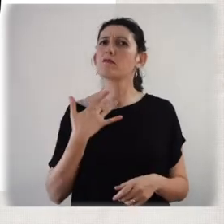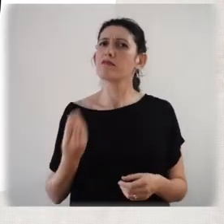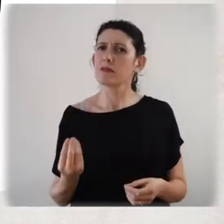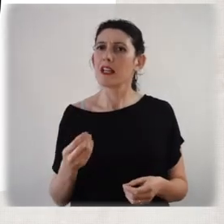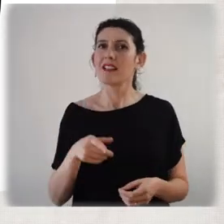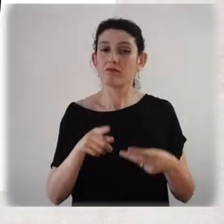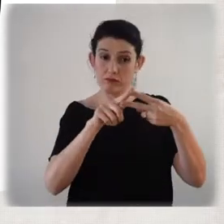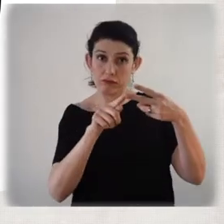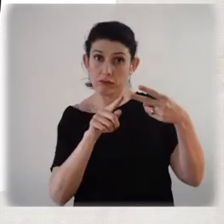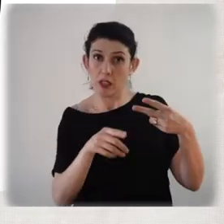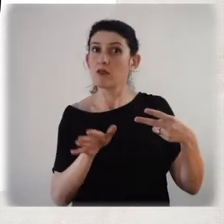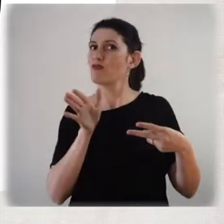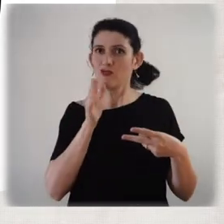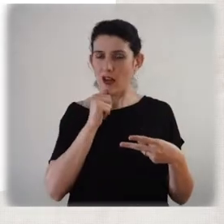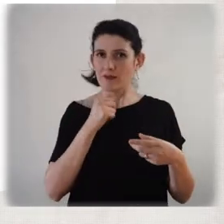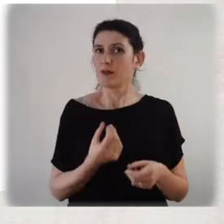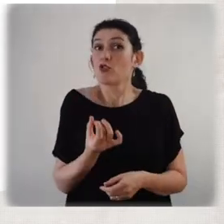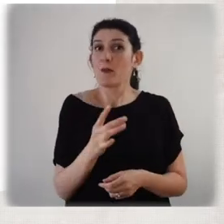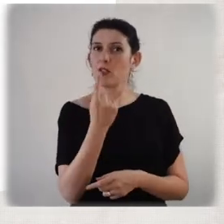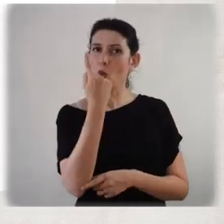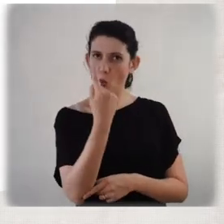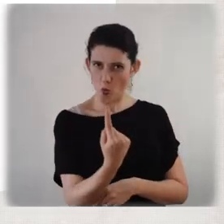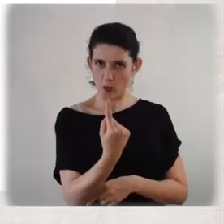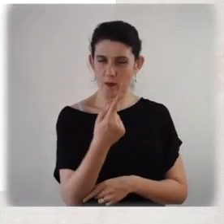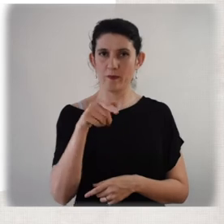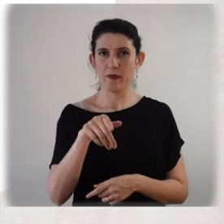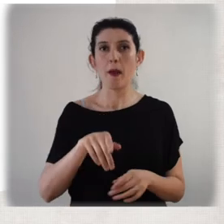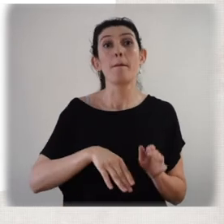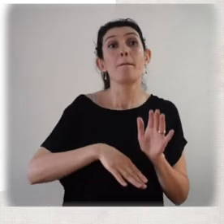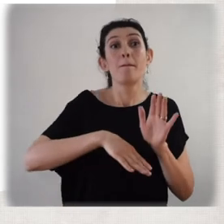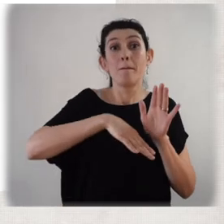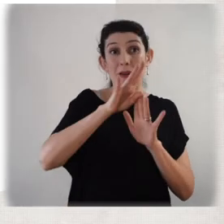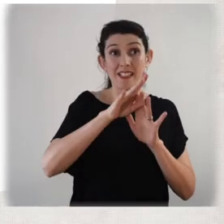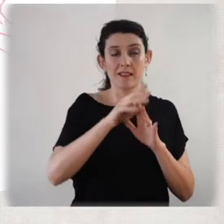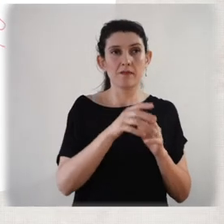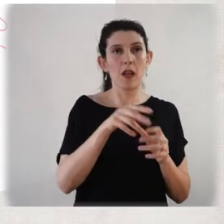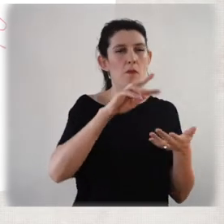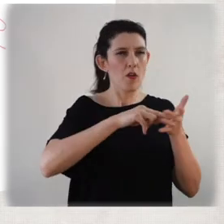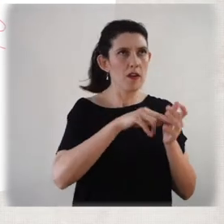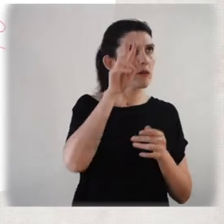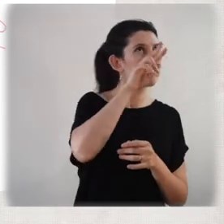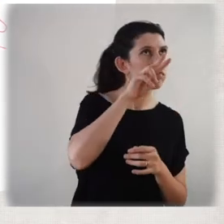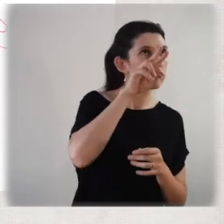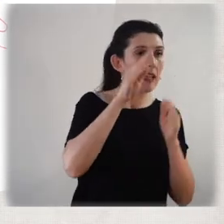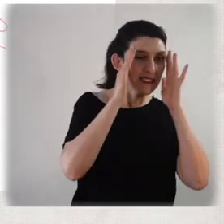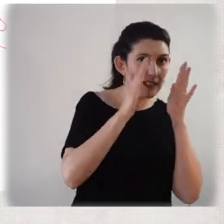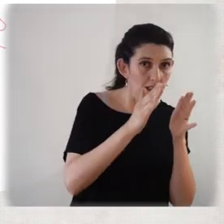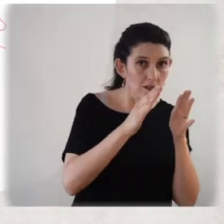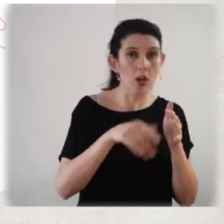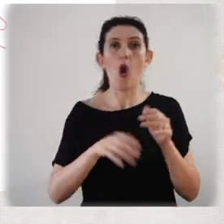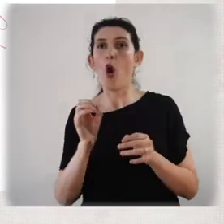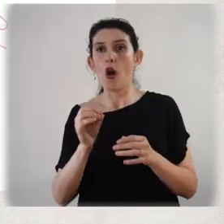predominar la dificultad de atención o la inquietud y la impulsividad. Ahora entendemos que las dificultades derivadas de la falta de atención